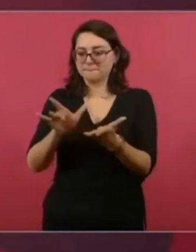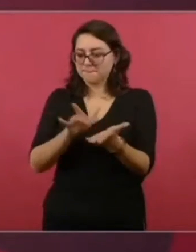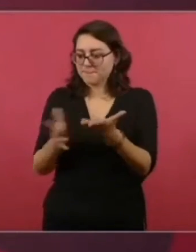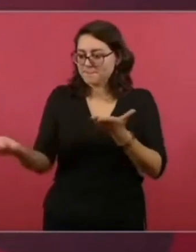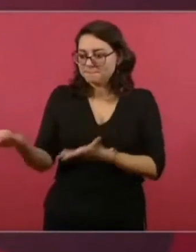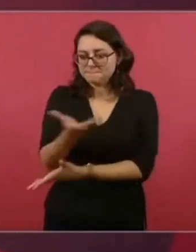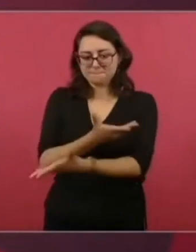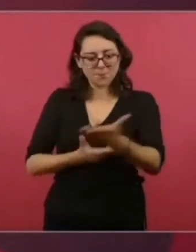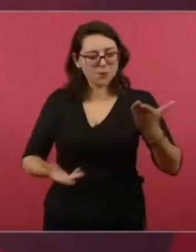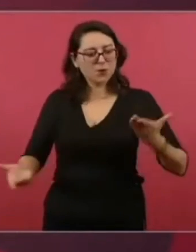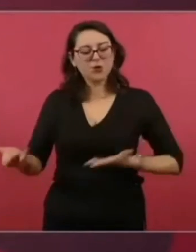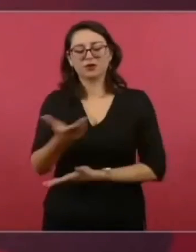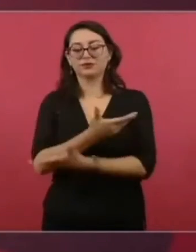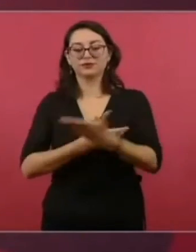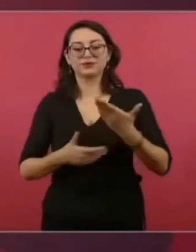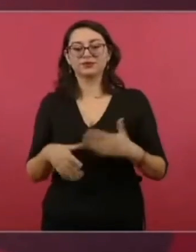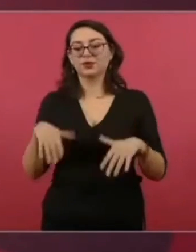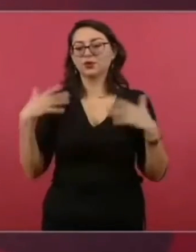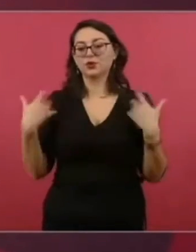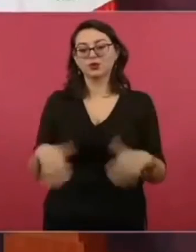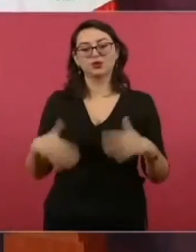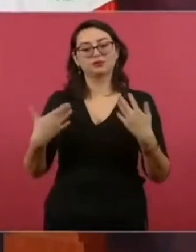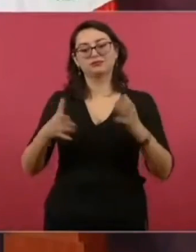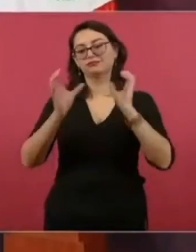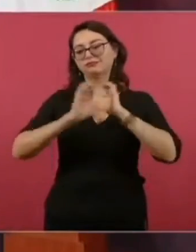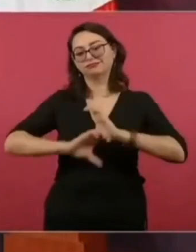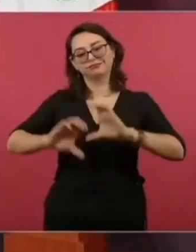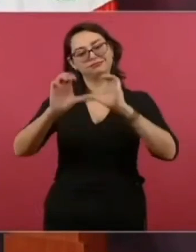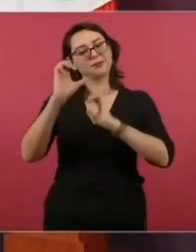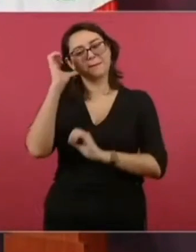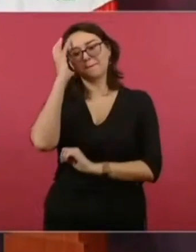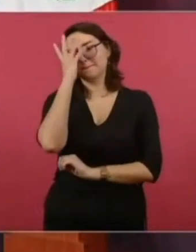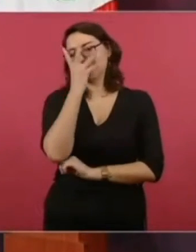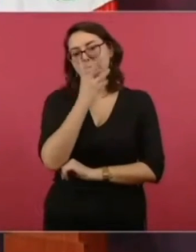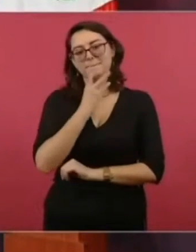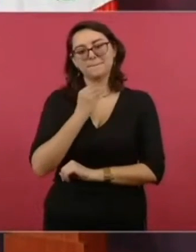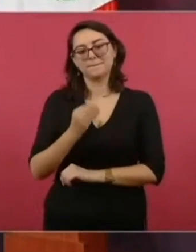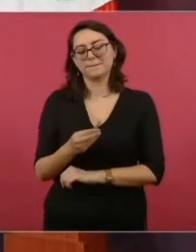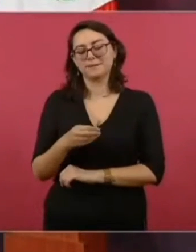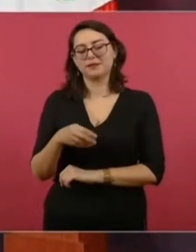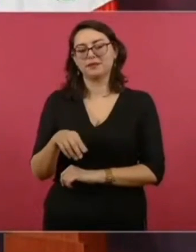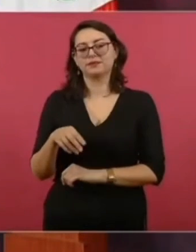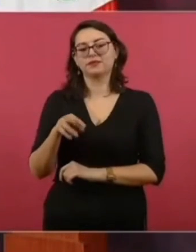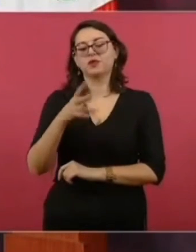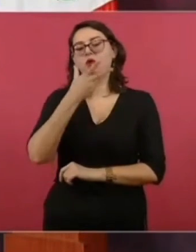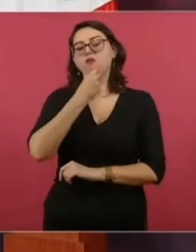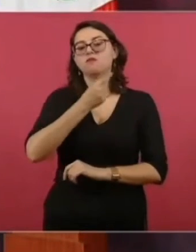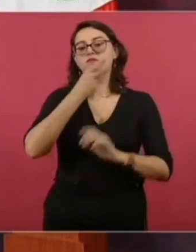familias. Y es una canción bellísima de Rubén Blades,